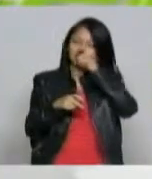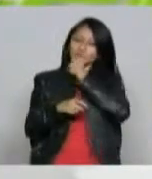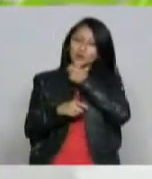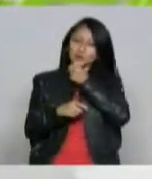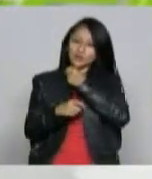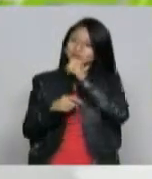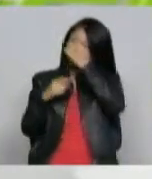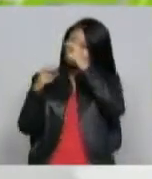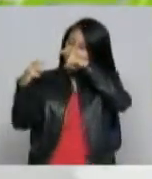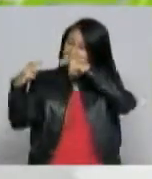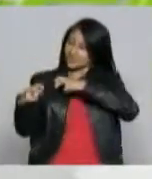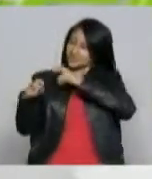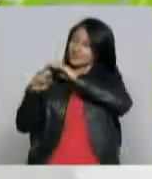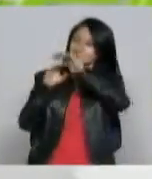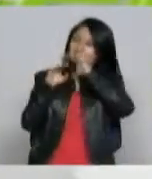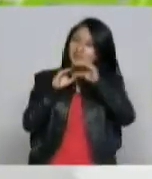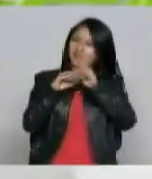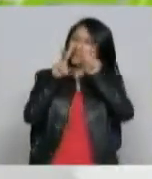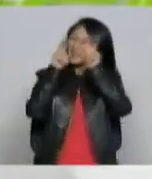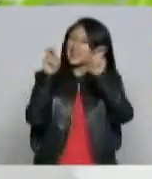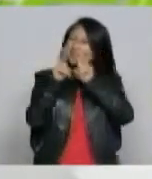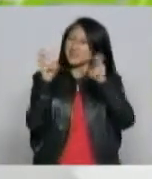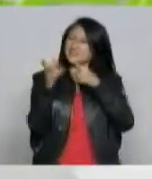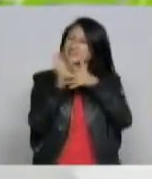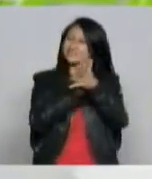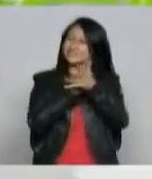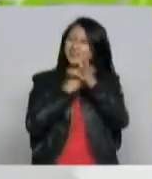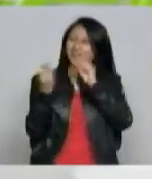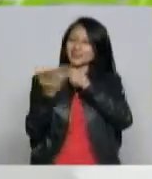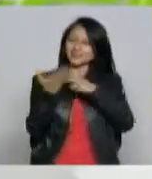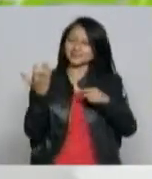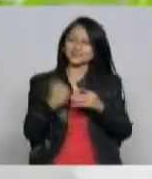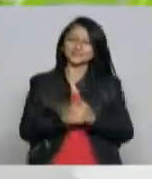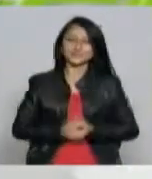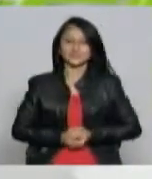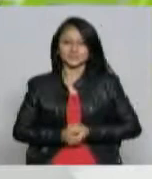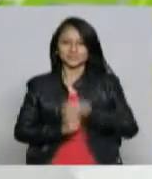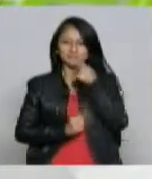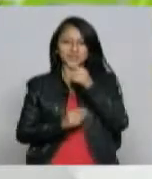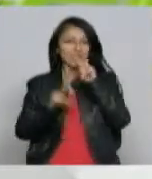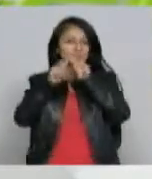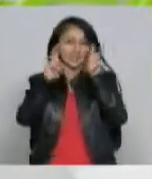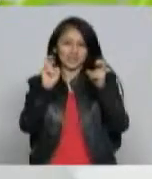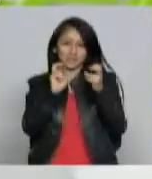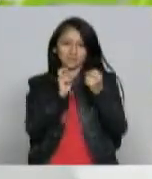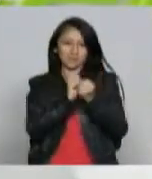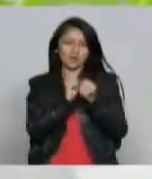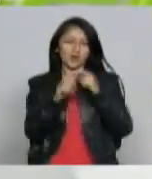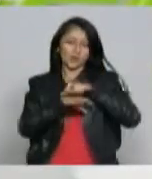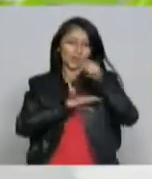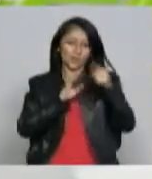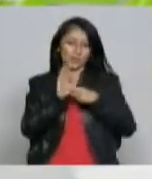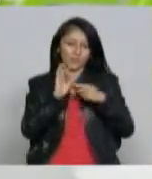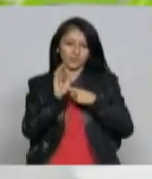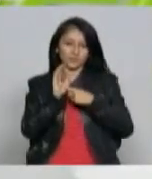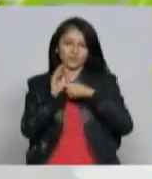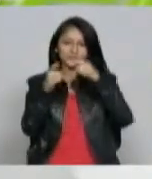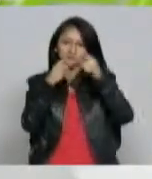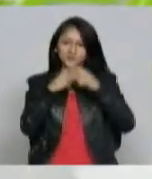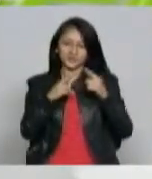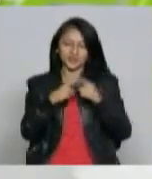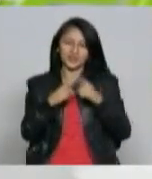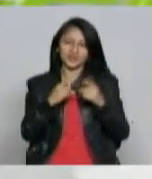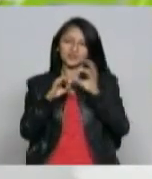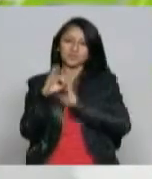traen sus invitados pero ¿qué temas se manejan principalmente en el programa? Bueno, este es un tema abierto nosotros le hacemos la invitación a los periodistas normalmente